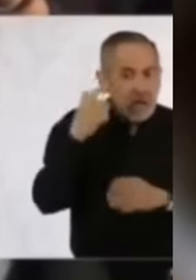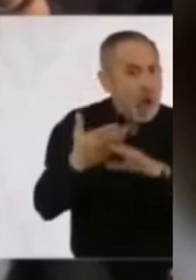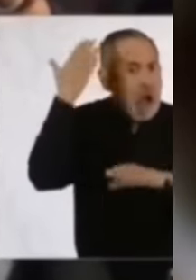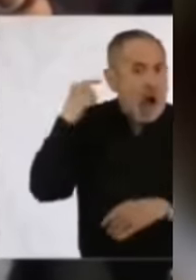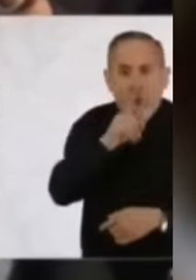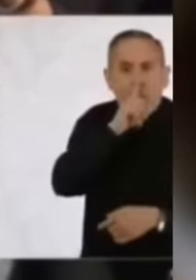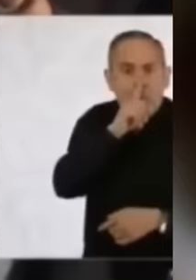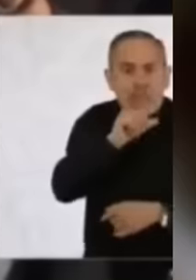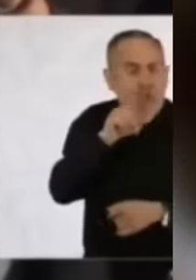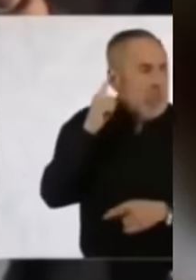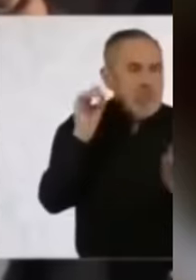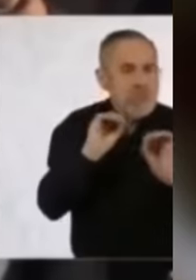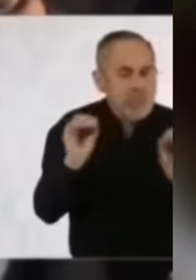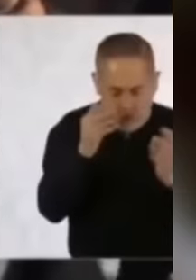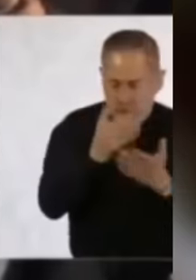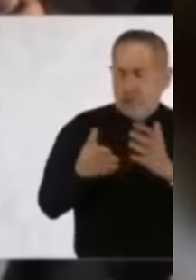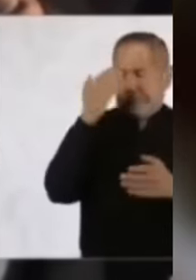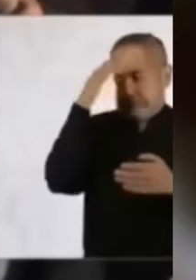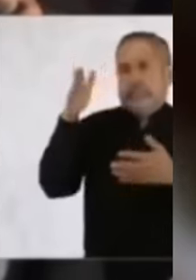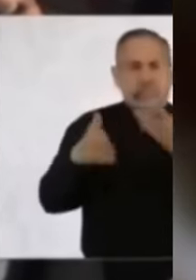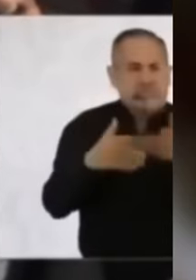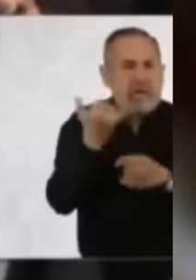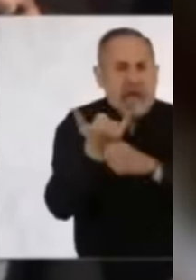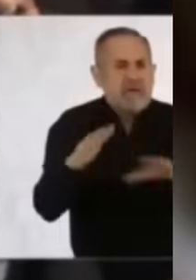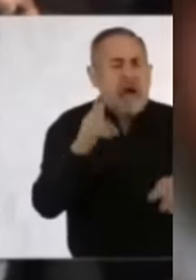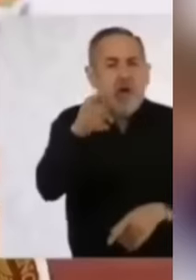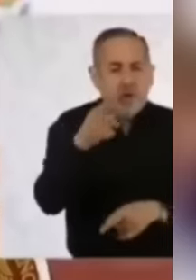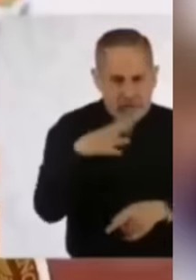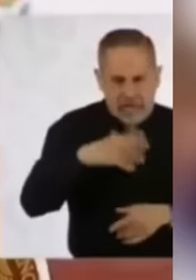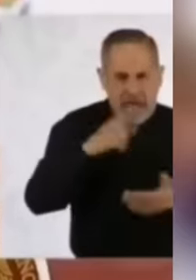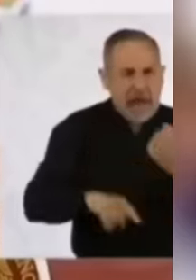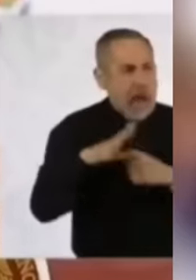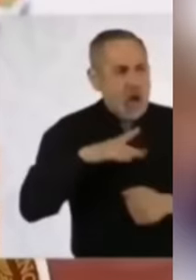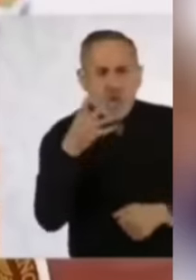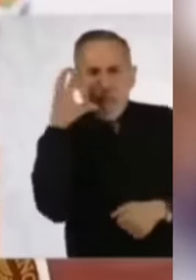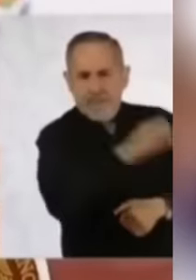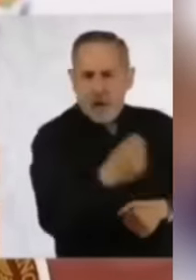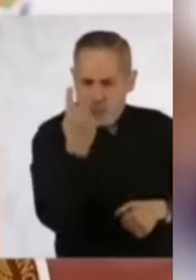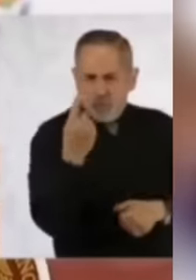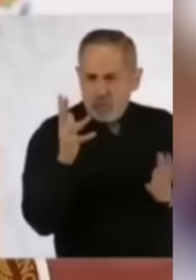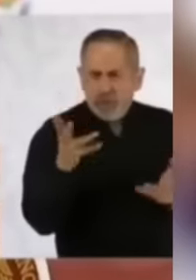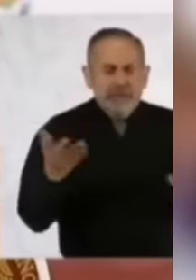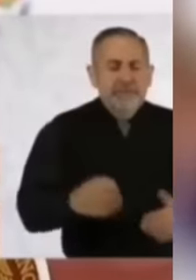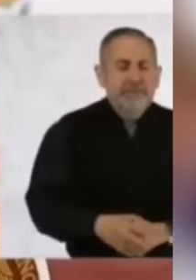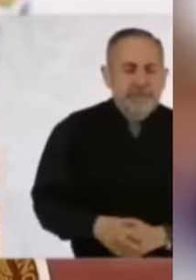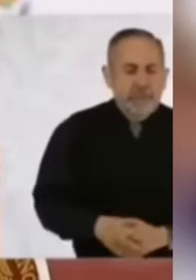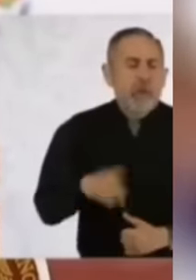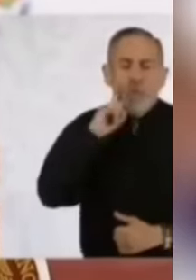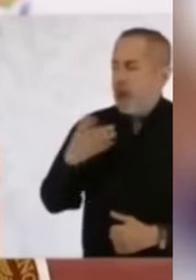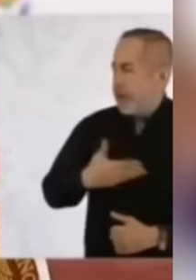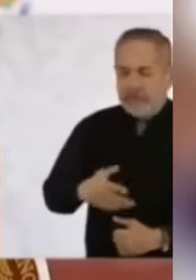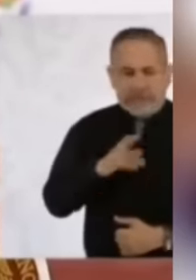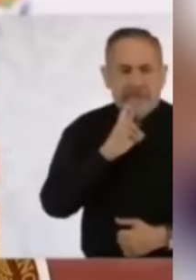escuchado algo así. ¿Qué información tiene? ¿Sabemos que hay un detenido? Sí. Desde que ocurrió el hecho,